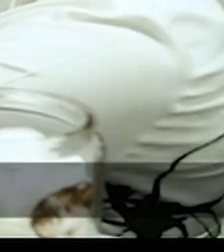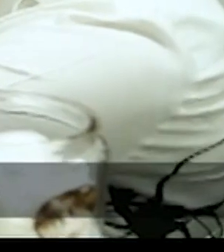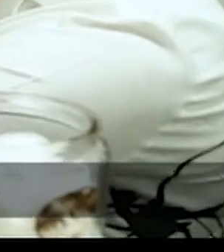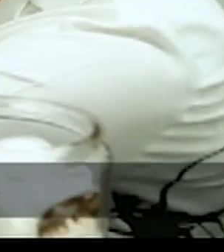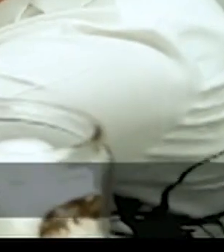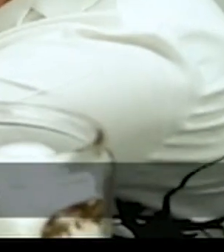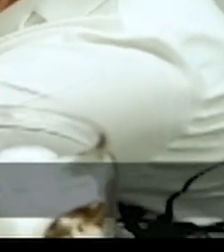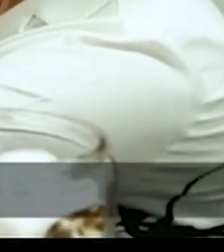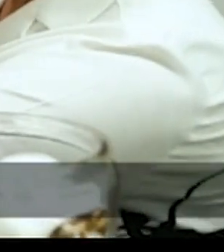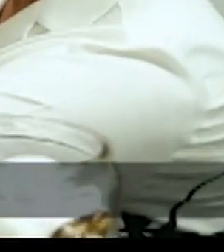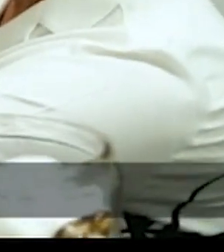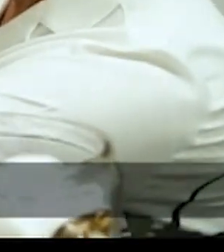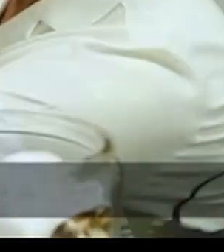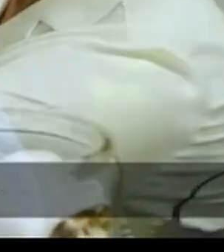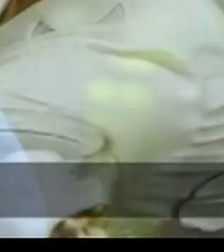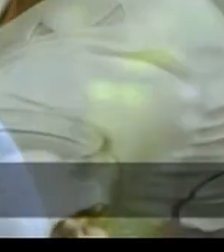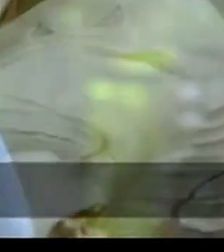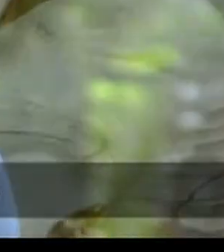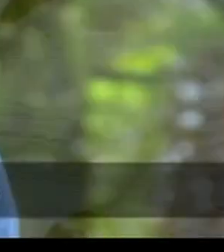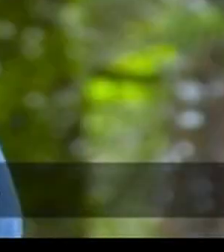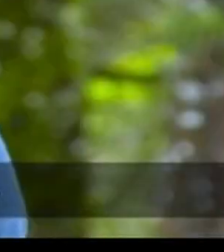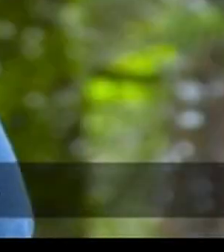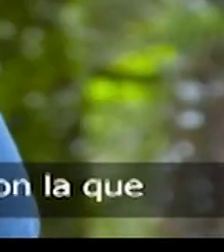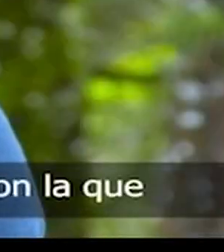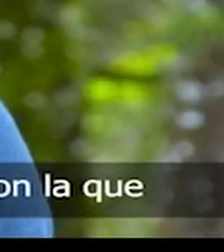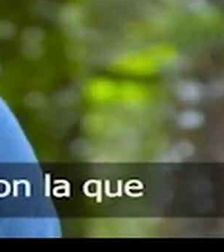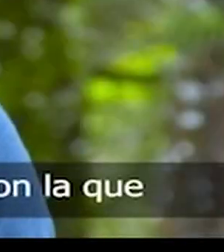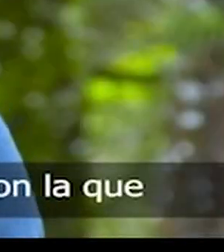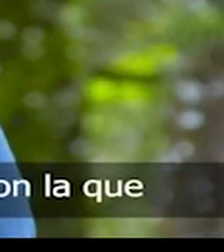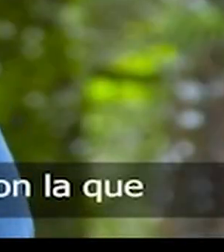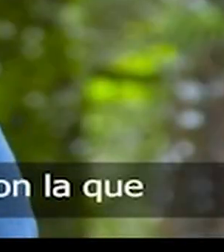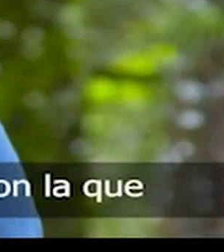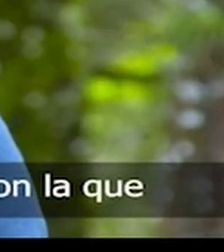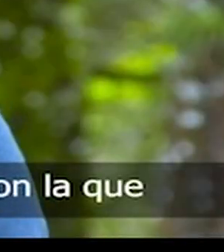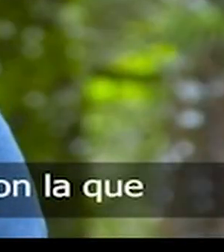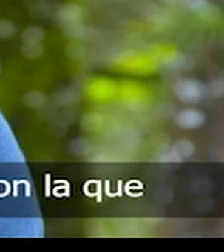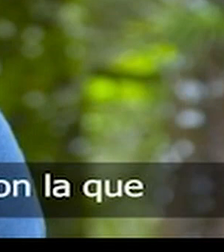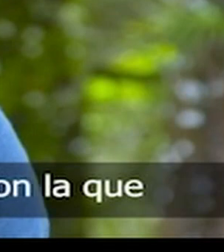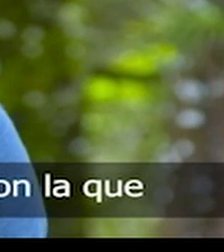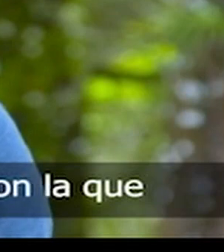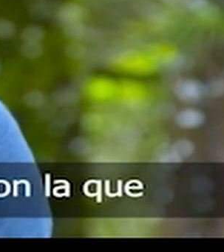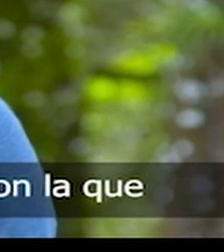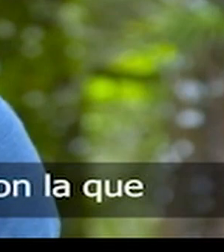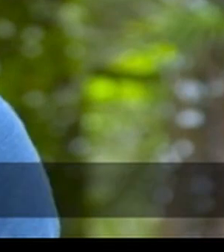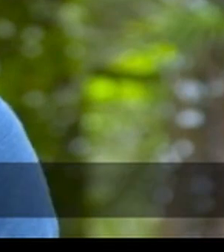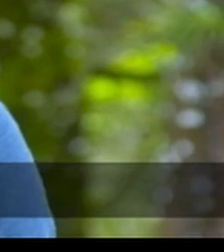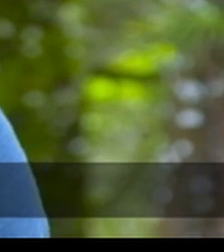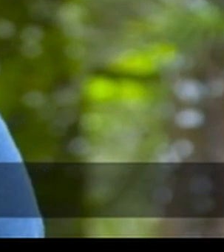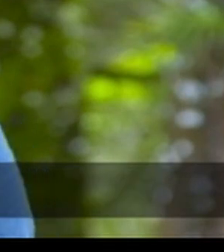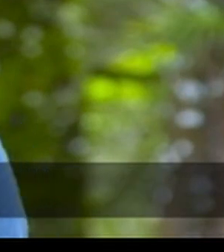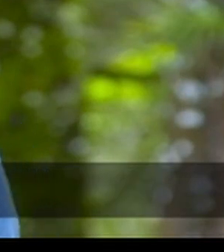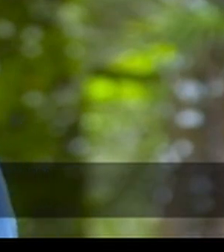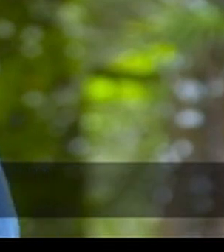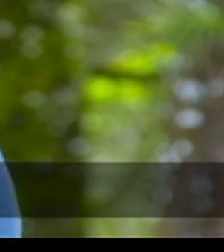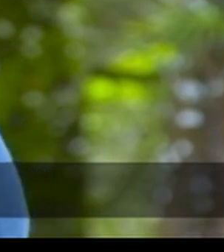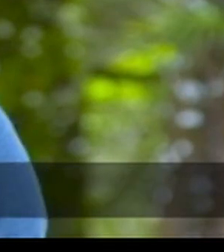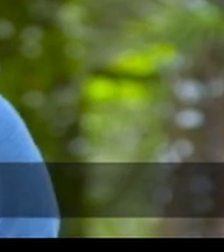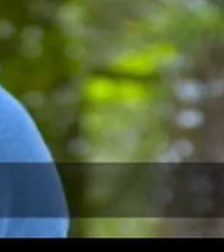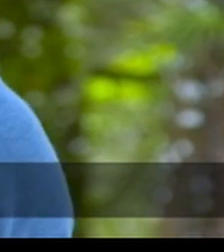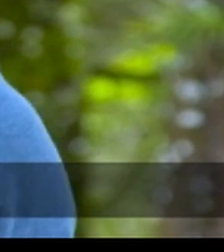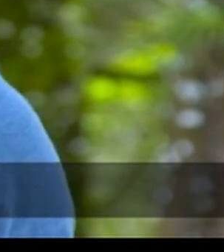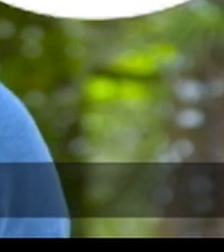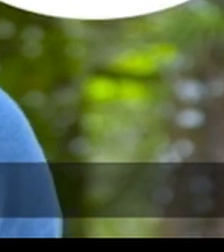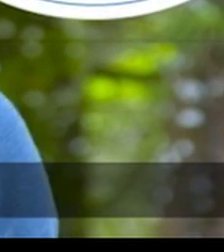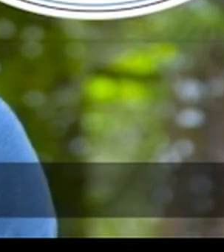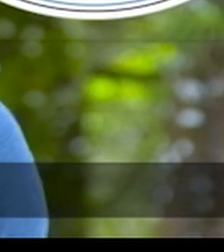deseo enviar un mensaje de solidaridad y esperanza también que continuemos con la misma actitud cívica con la que hemos estado desde el momento